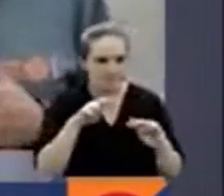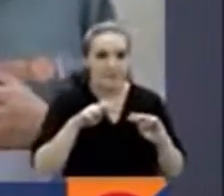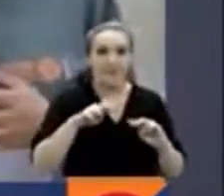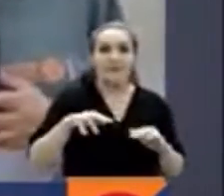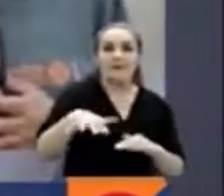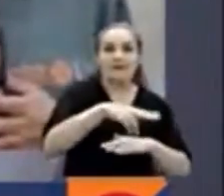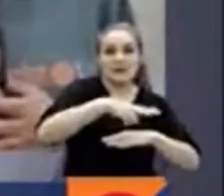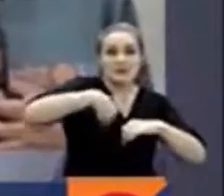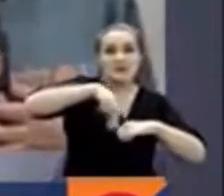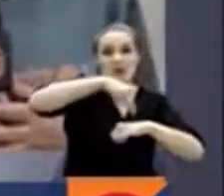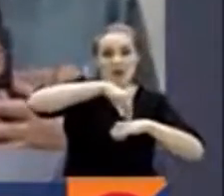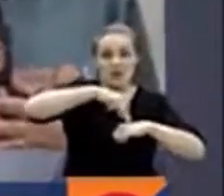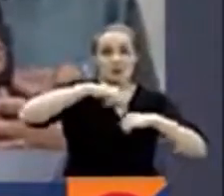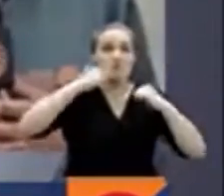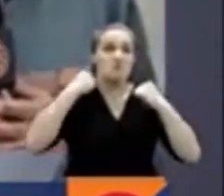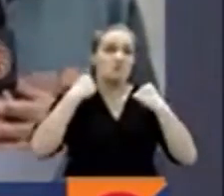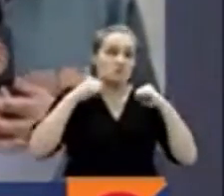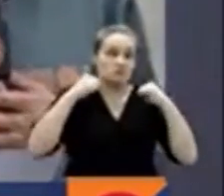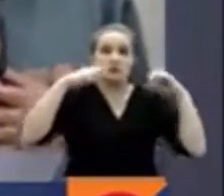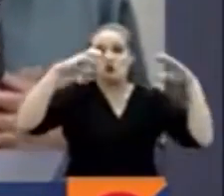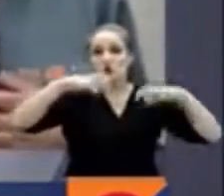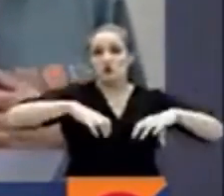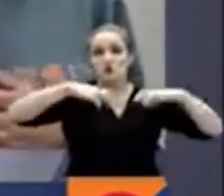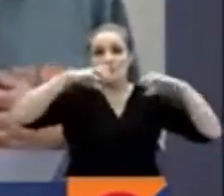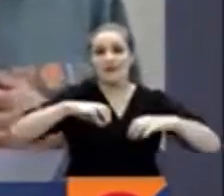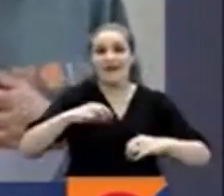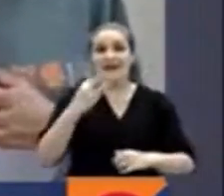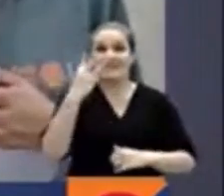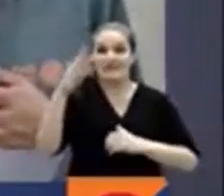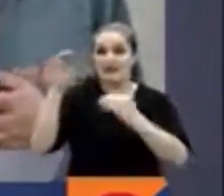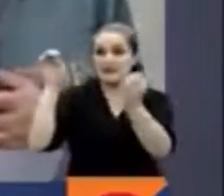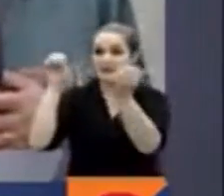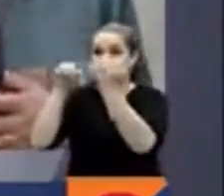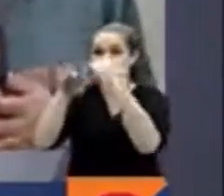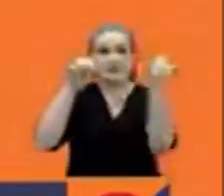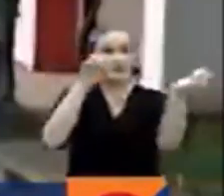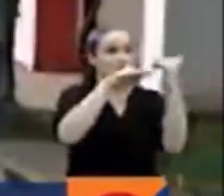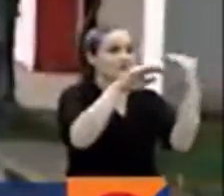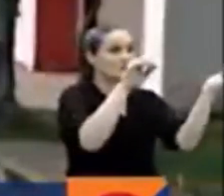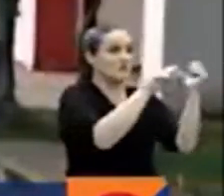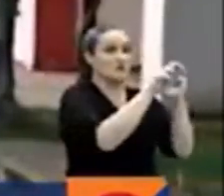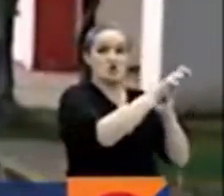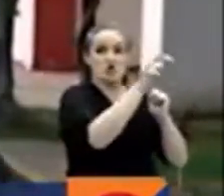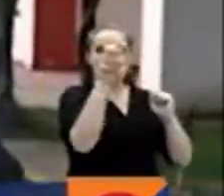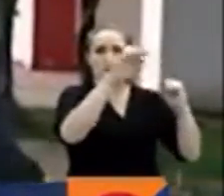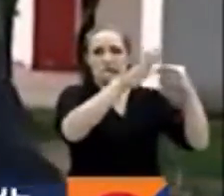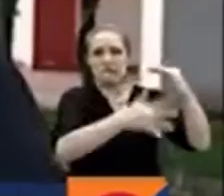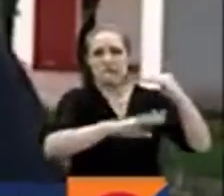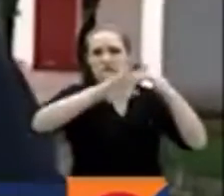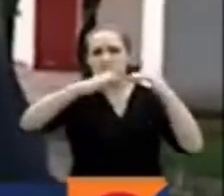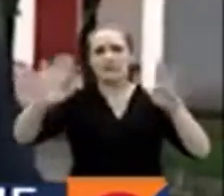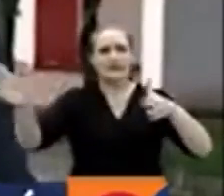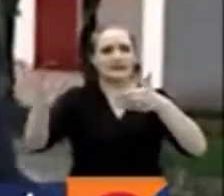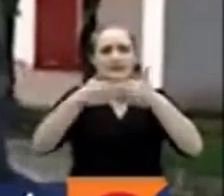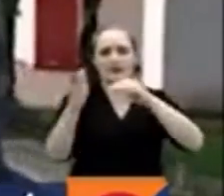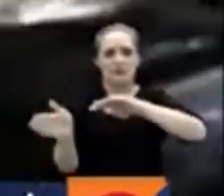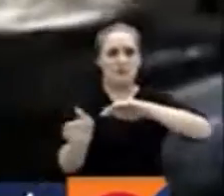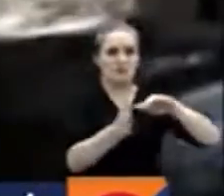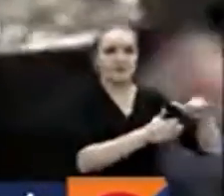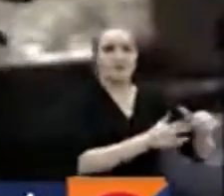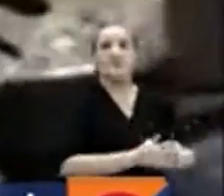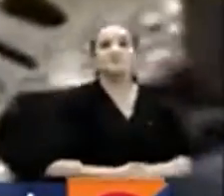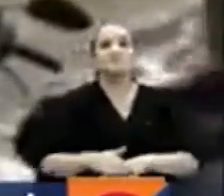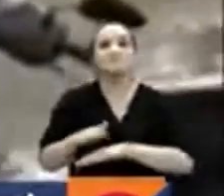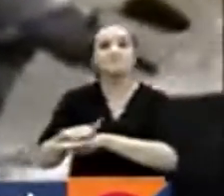de Nariño, por las fuertes lluvias, reporta tres vías hacia el norte del departamento Cerradas. Debido a los estragos causados, las autoridades